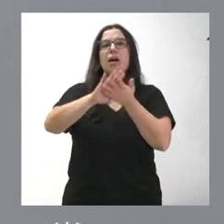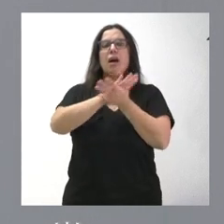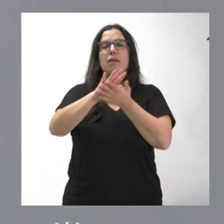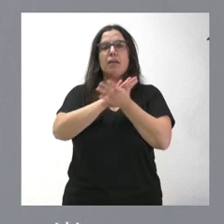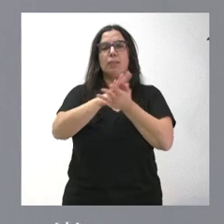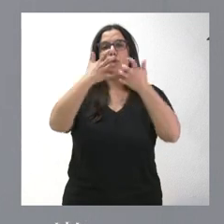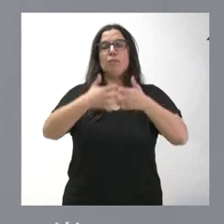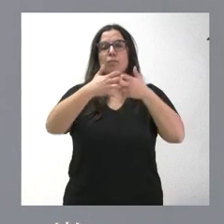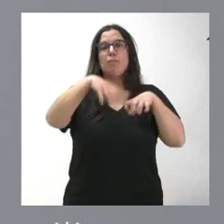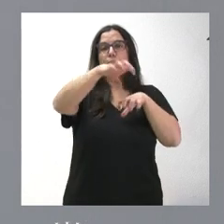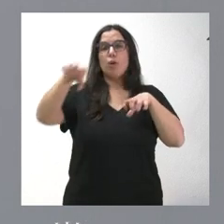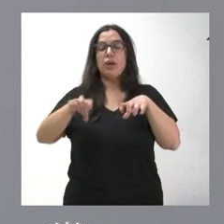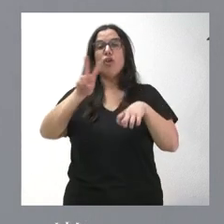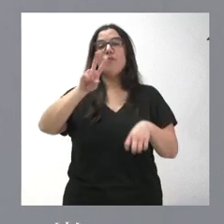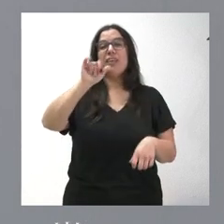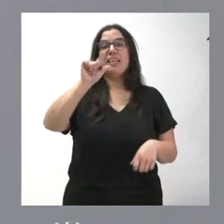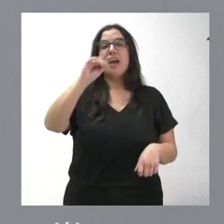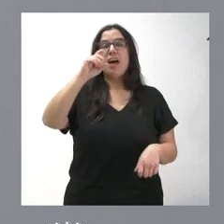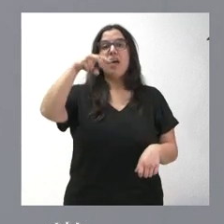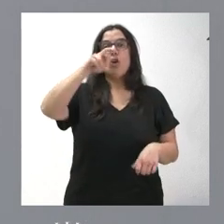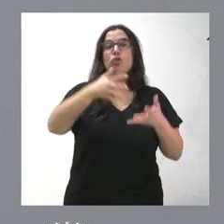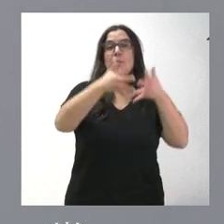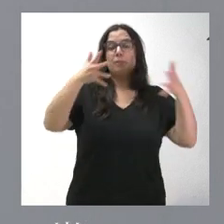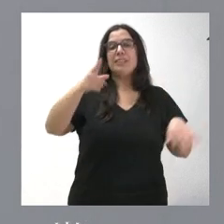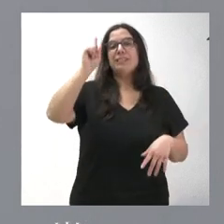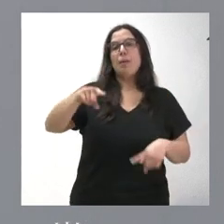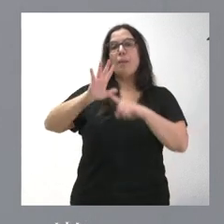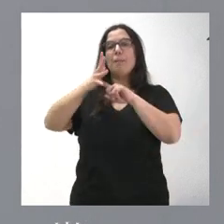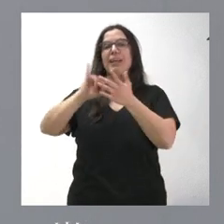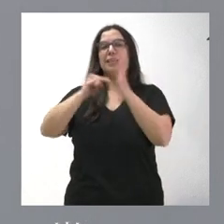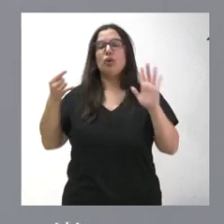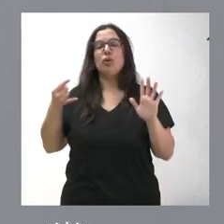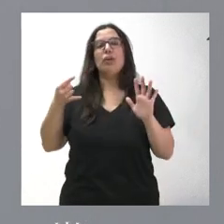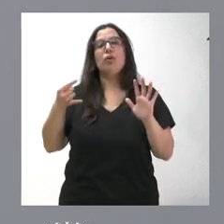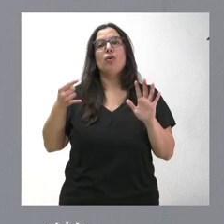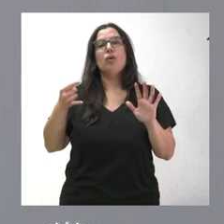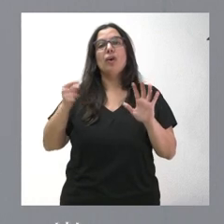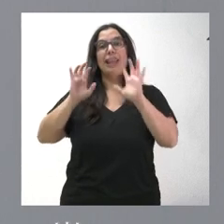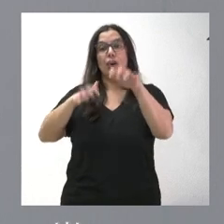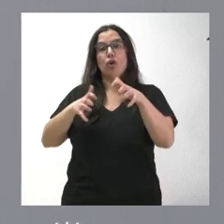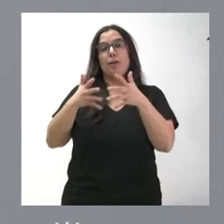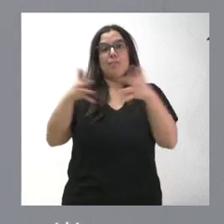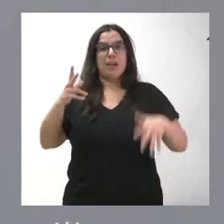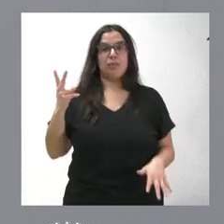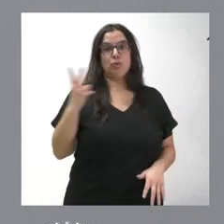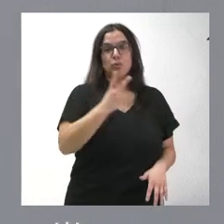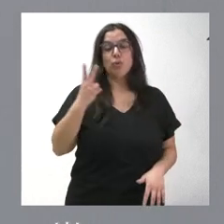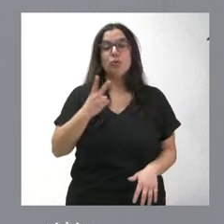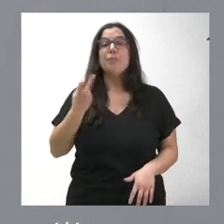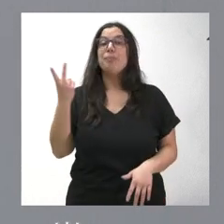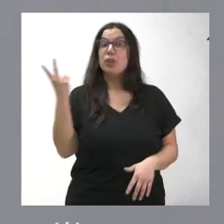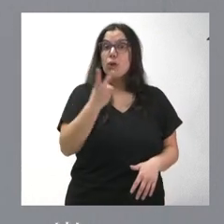polígono empresarial de Villadangos del Páramo y del Parque Tecnológico de León. Entre ambas actuaciones,